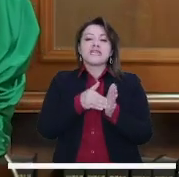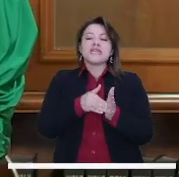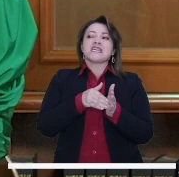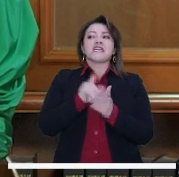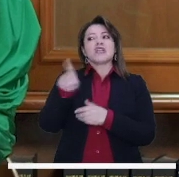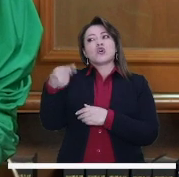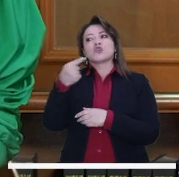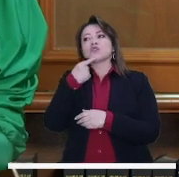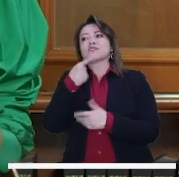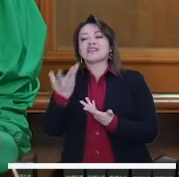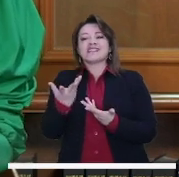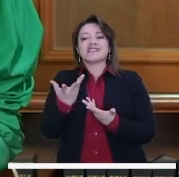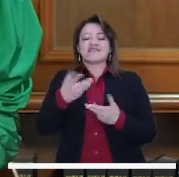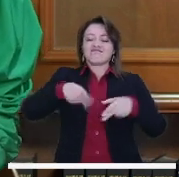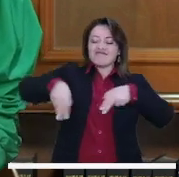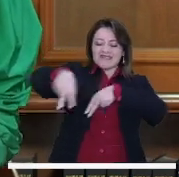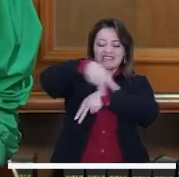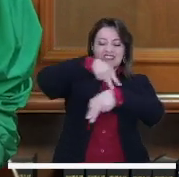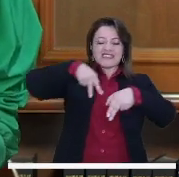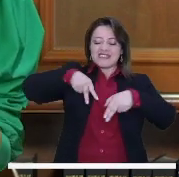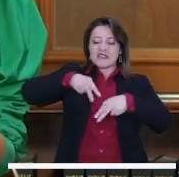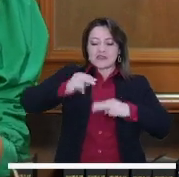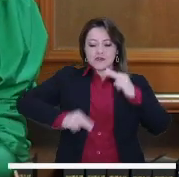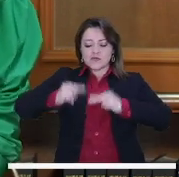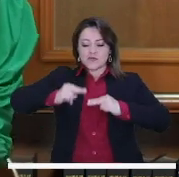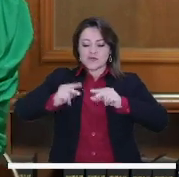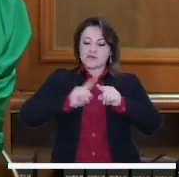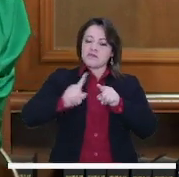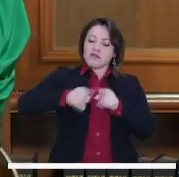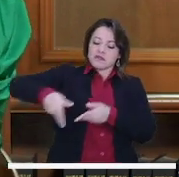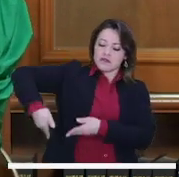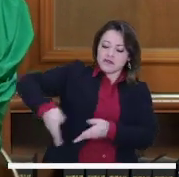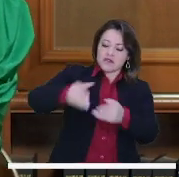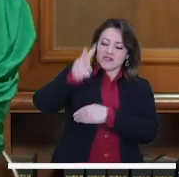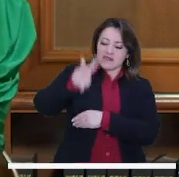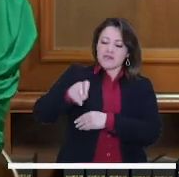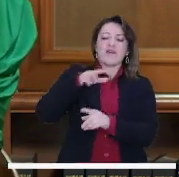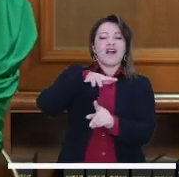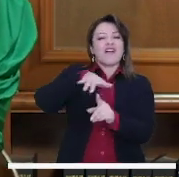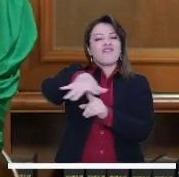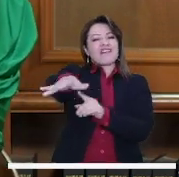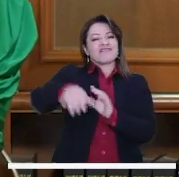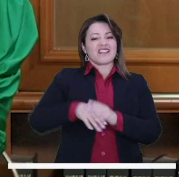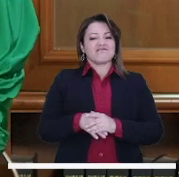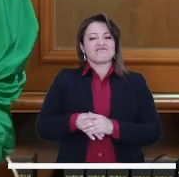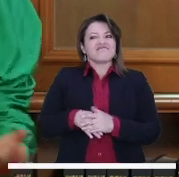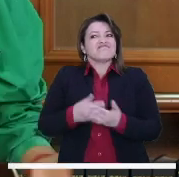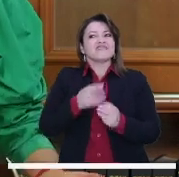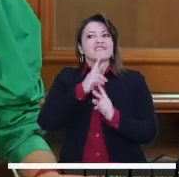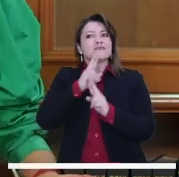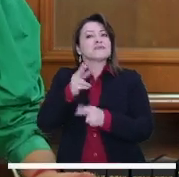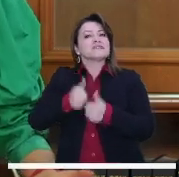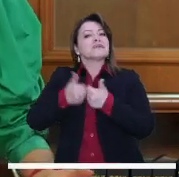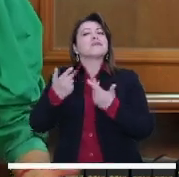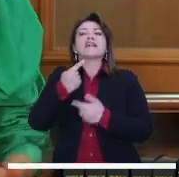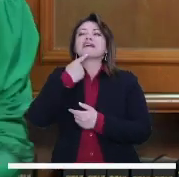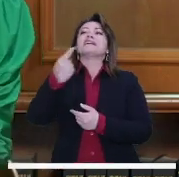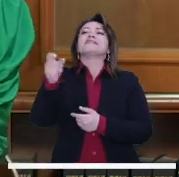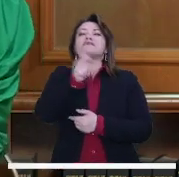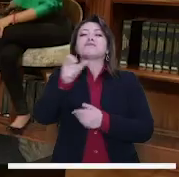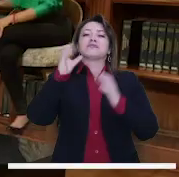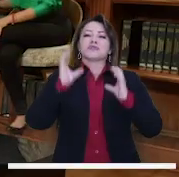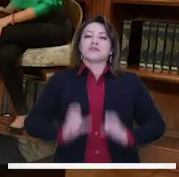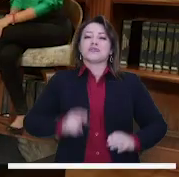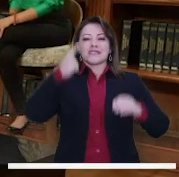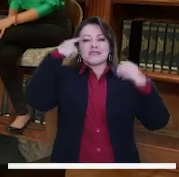cerca de 4.000 que no tendrían ese espacio. ¿Qué decirles a estas personas que de pronto sienten que no tendrían cabida en este